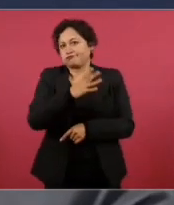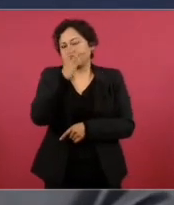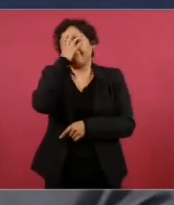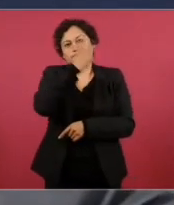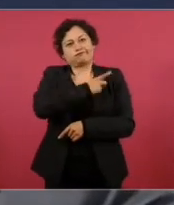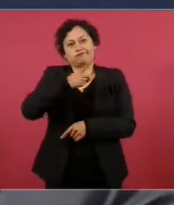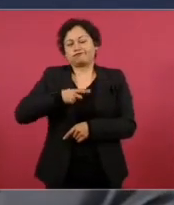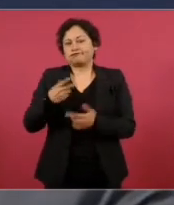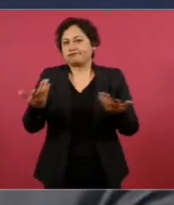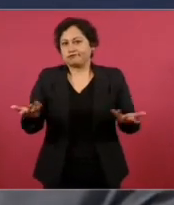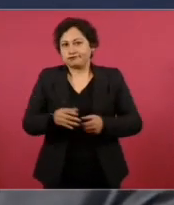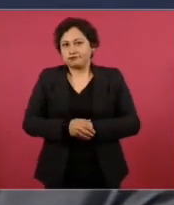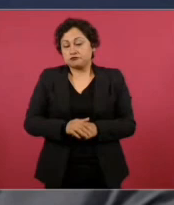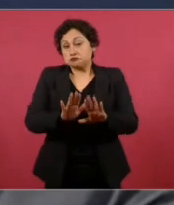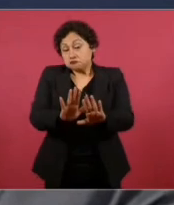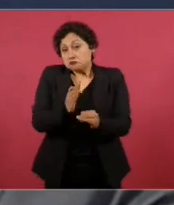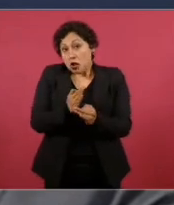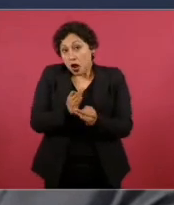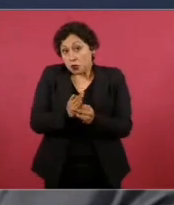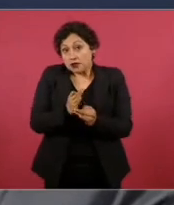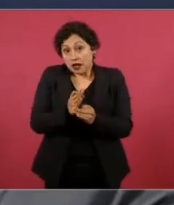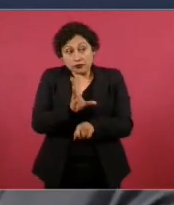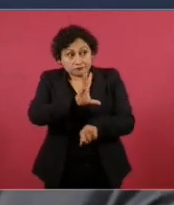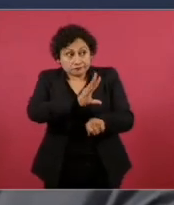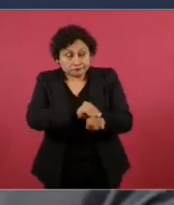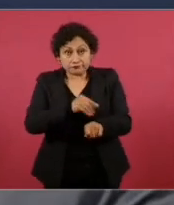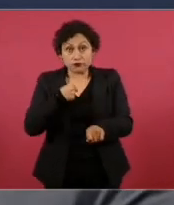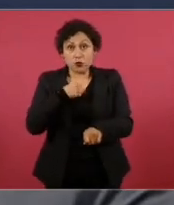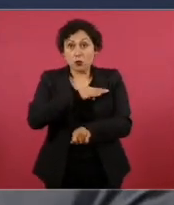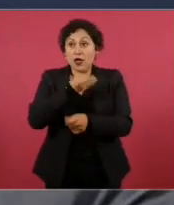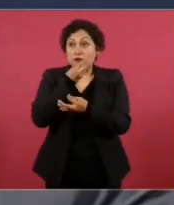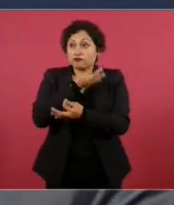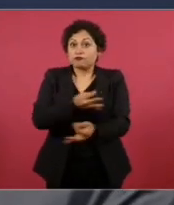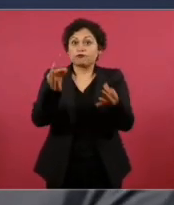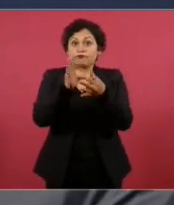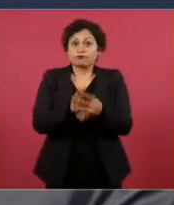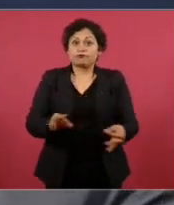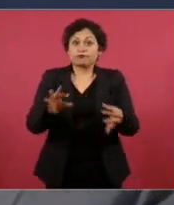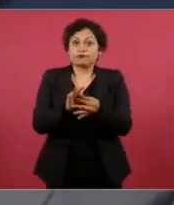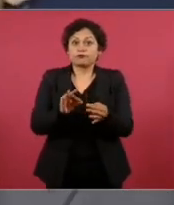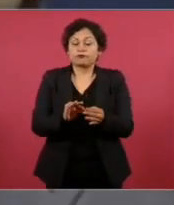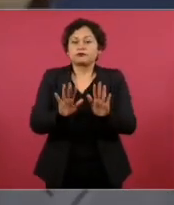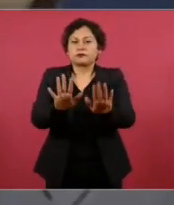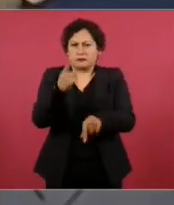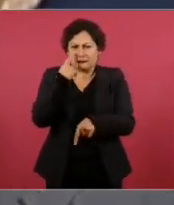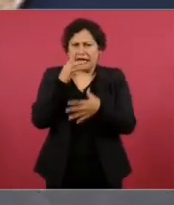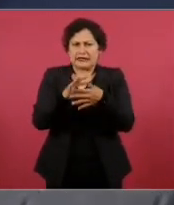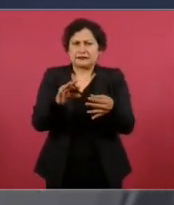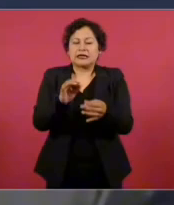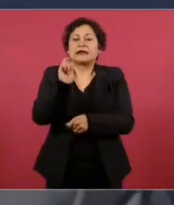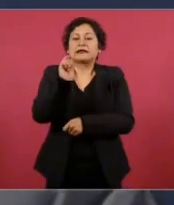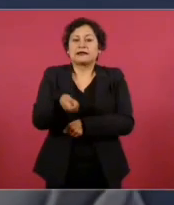bueno que me permites comunicarlo bien a la gente, en esencia me van a